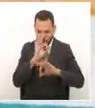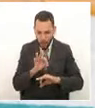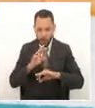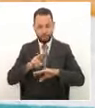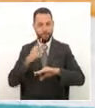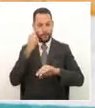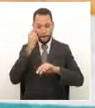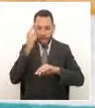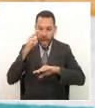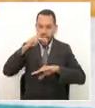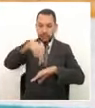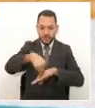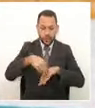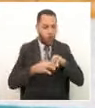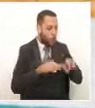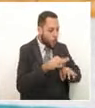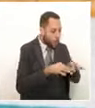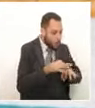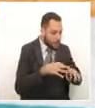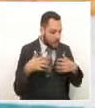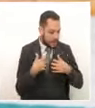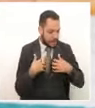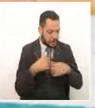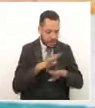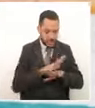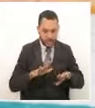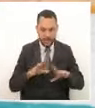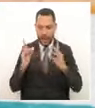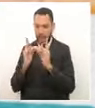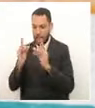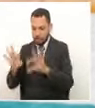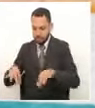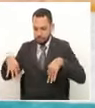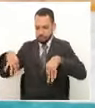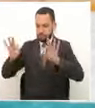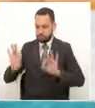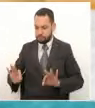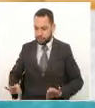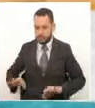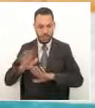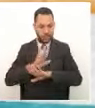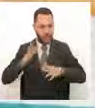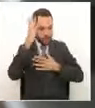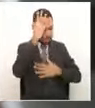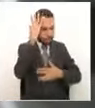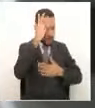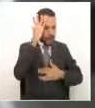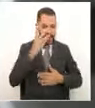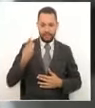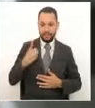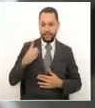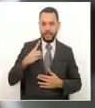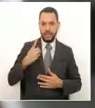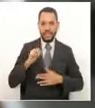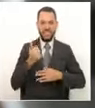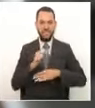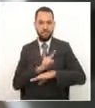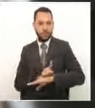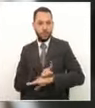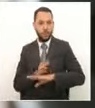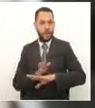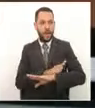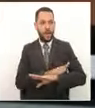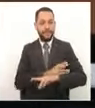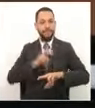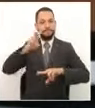cuida a sus animalitos, arregla su cuarto, se pega a su baño, desayuna y faltando 10 minutos se sienta a